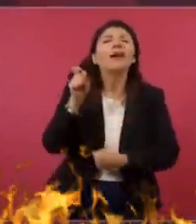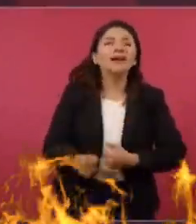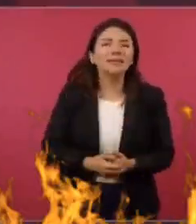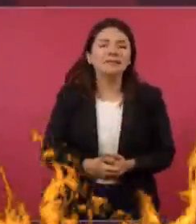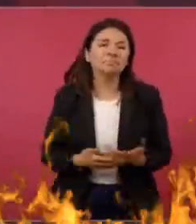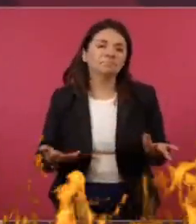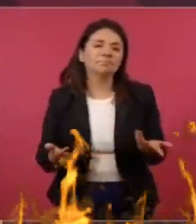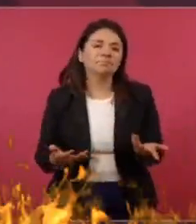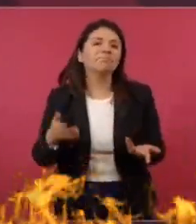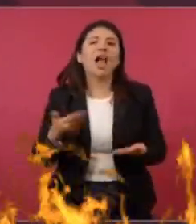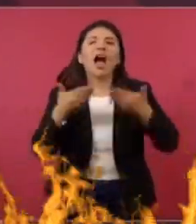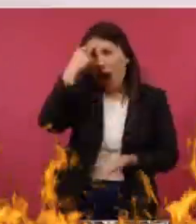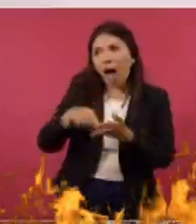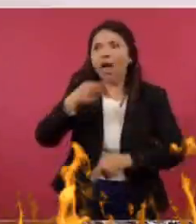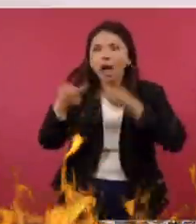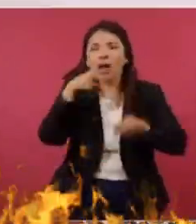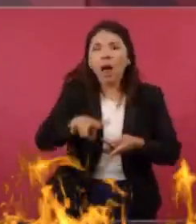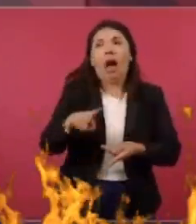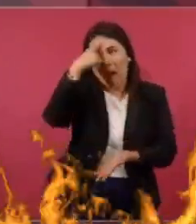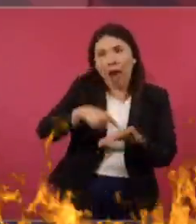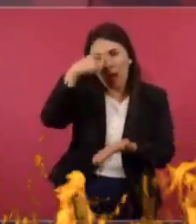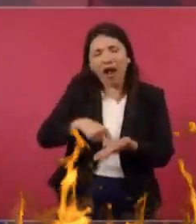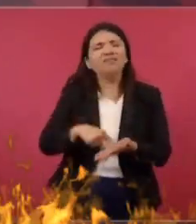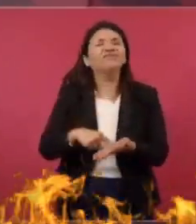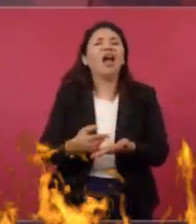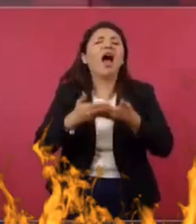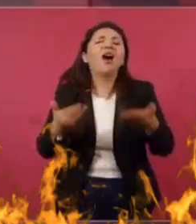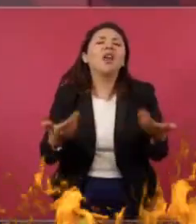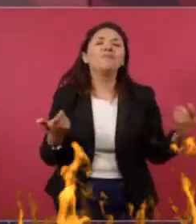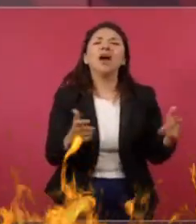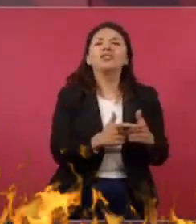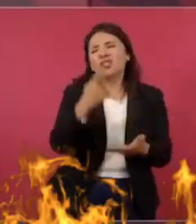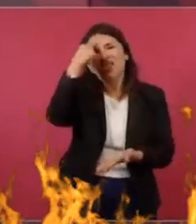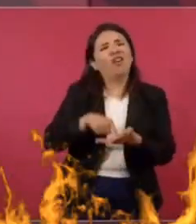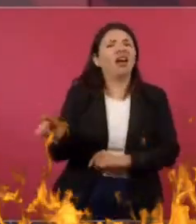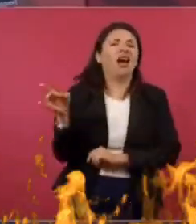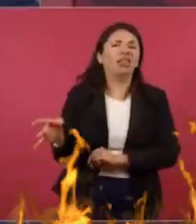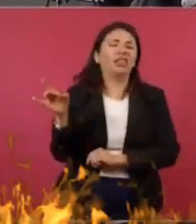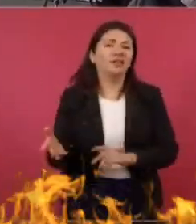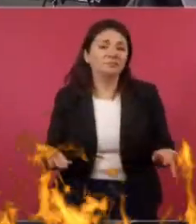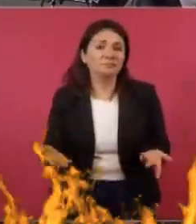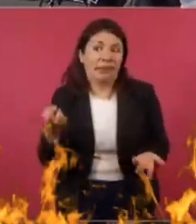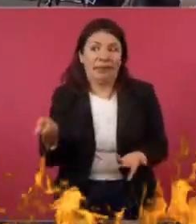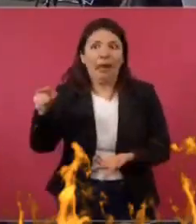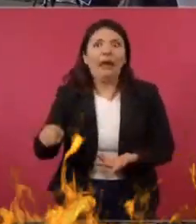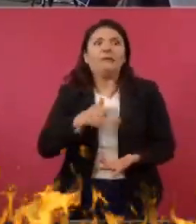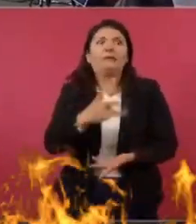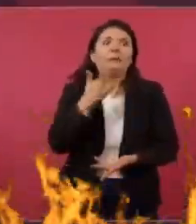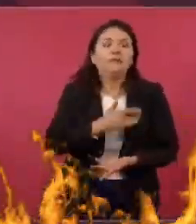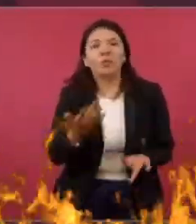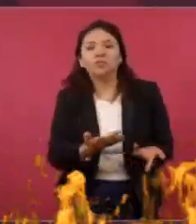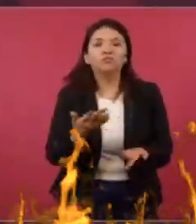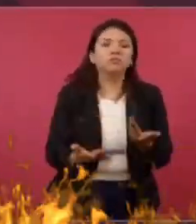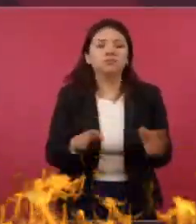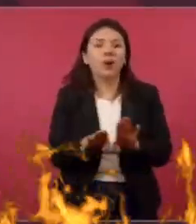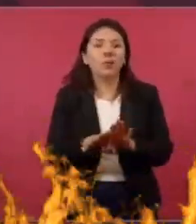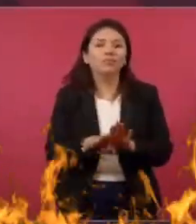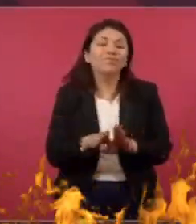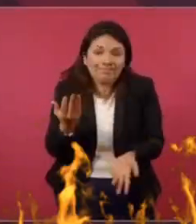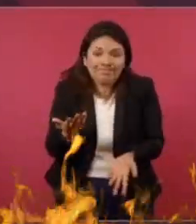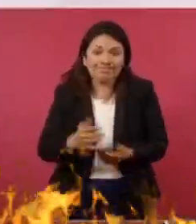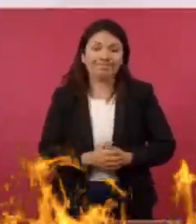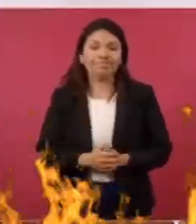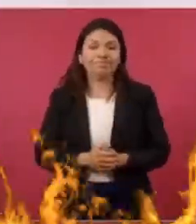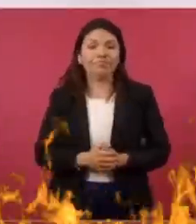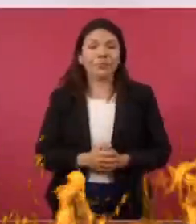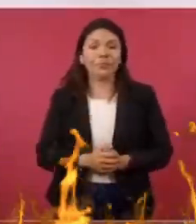creibilidad y están en una situación bastante lamentable